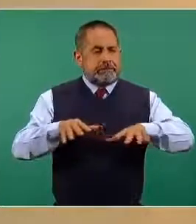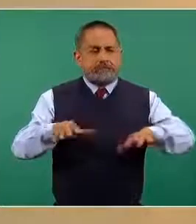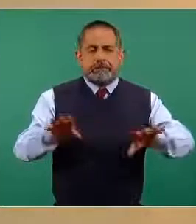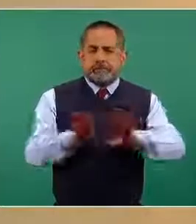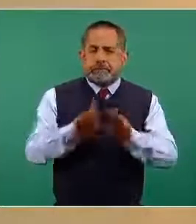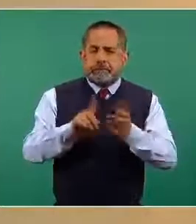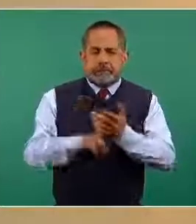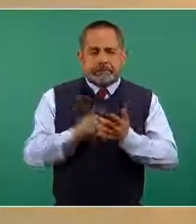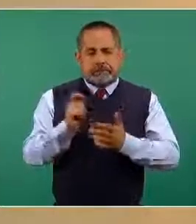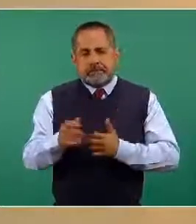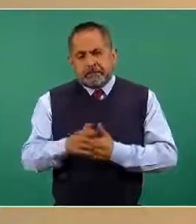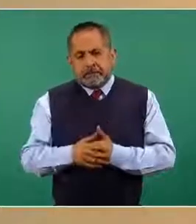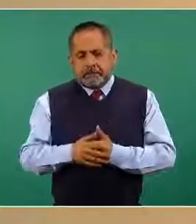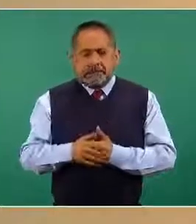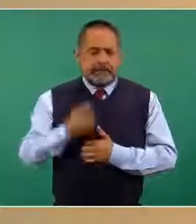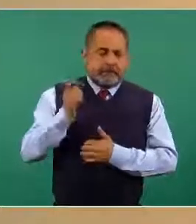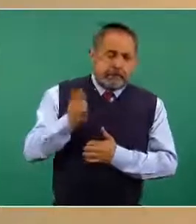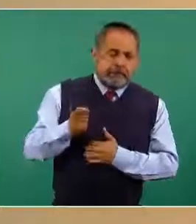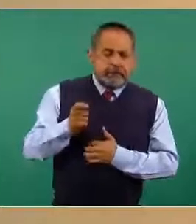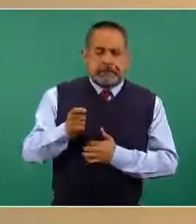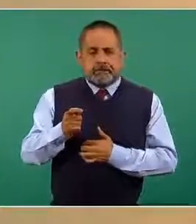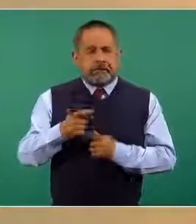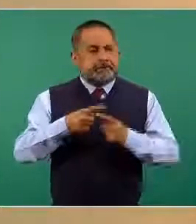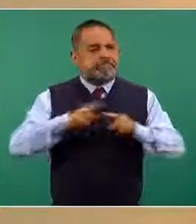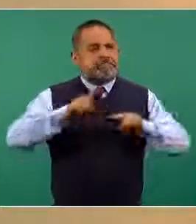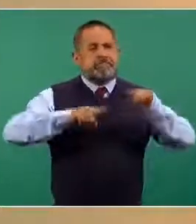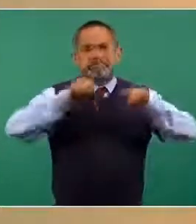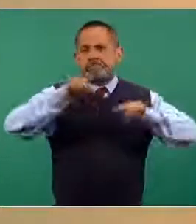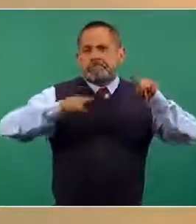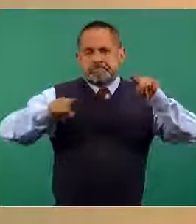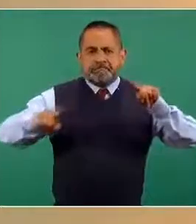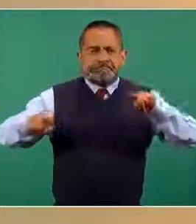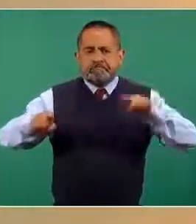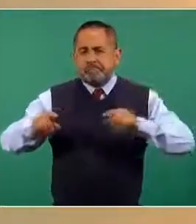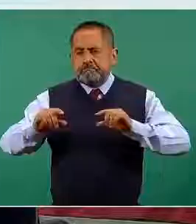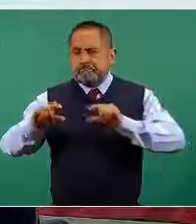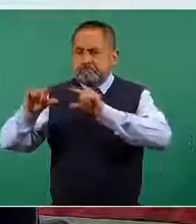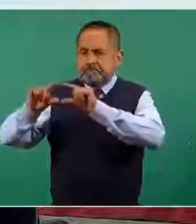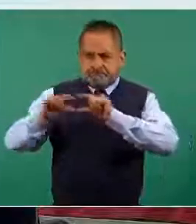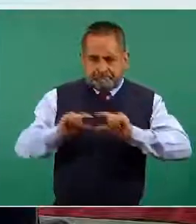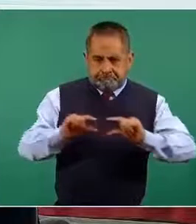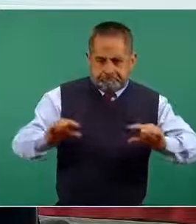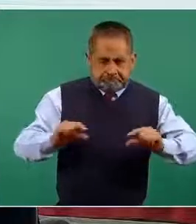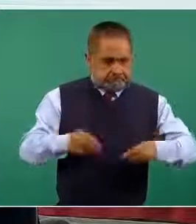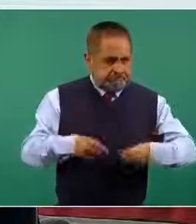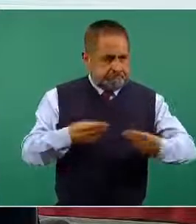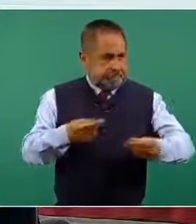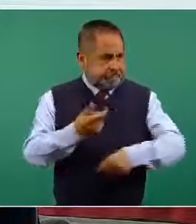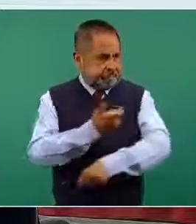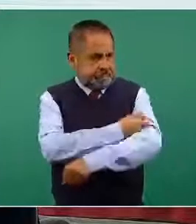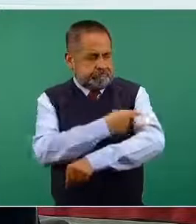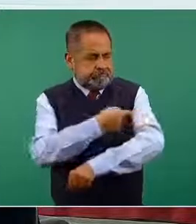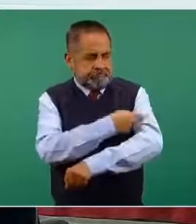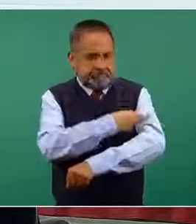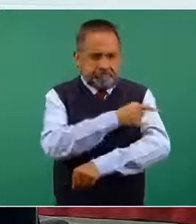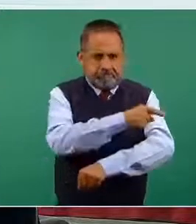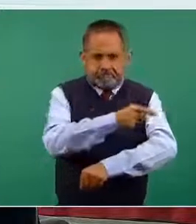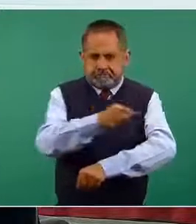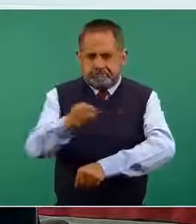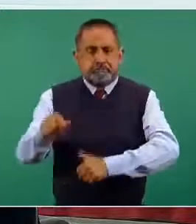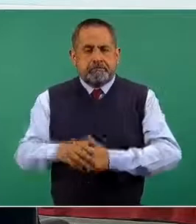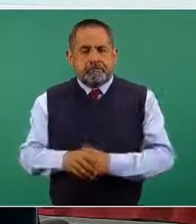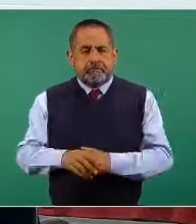acuerdo a cómo se van distribuyendo las dosis en todo el territorio nacional. Tenemos un total